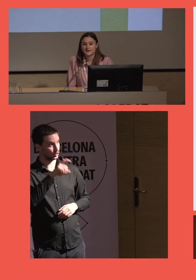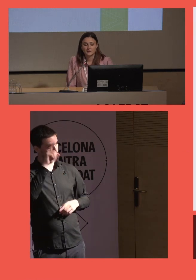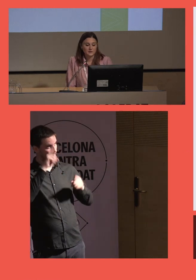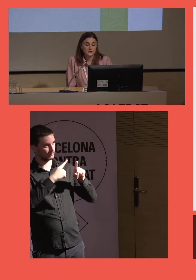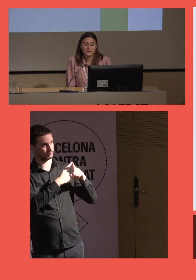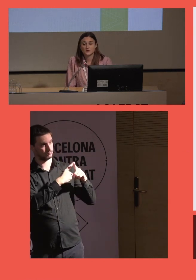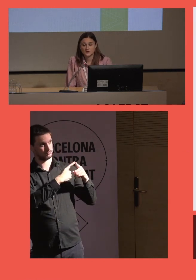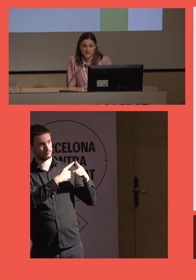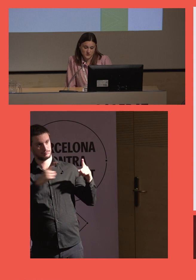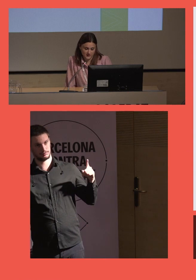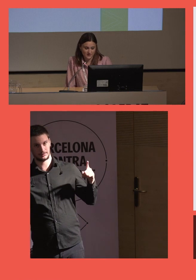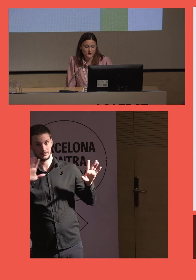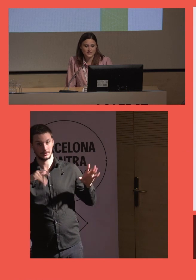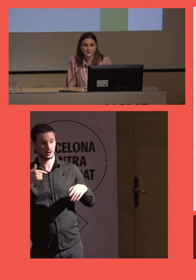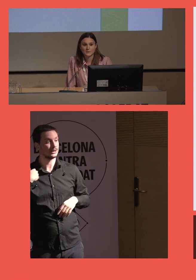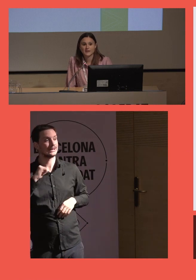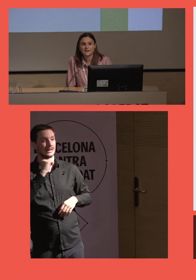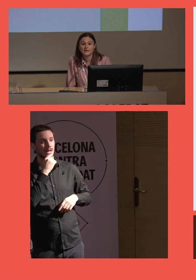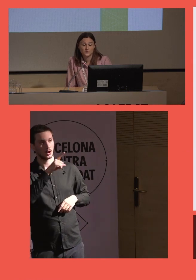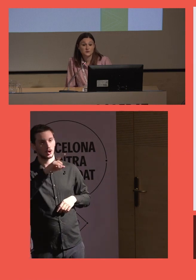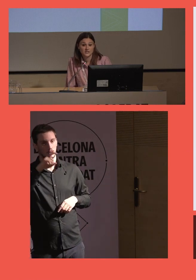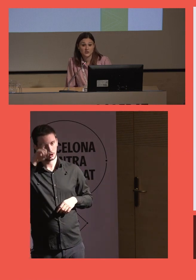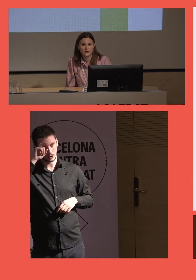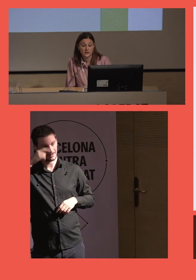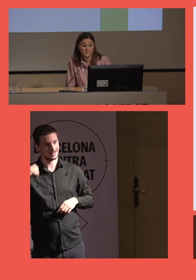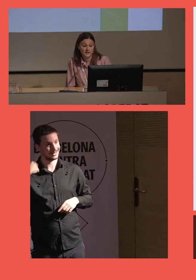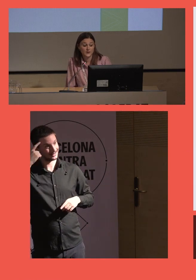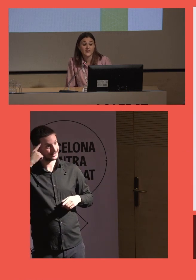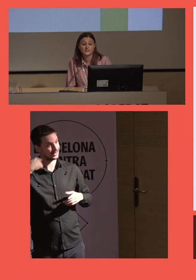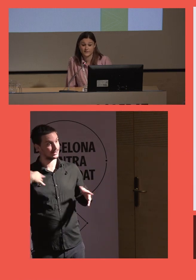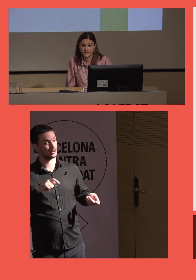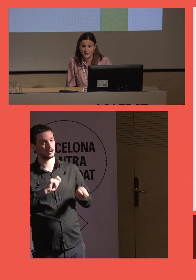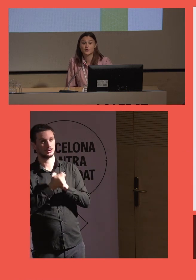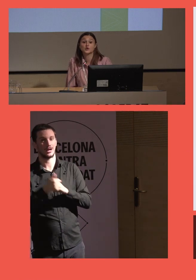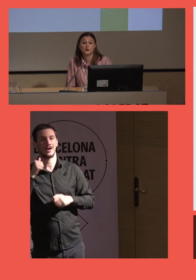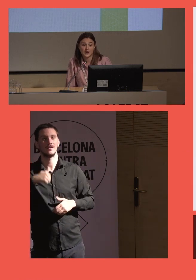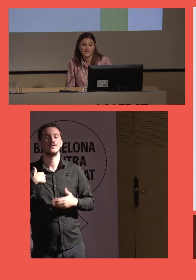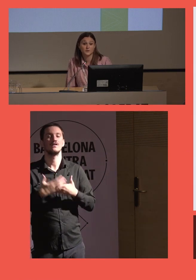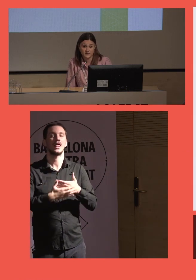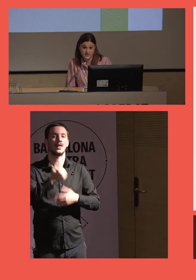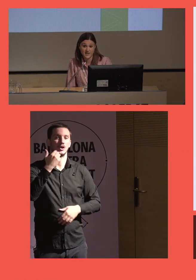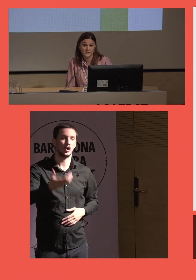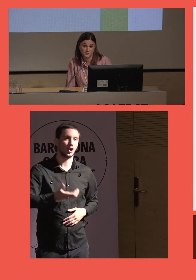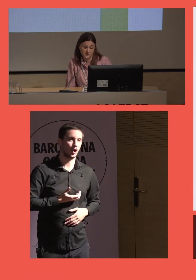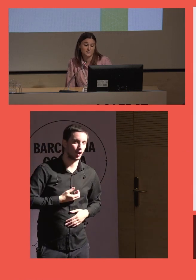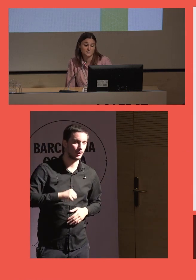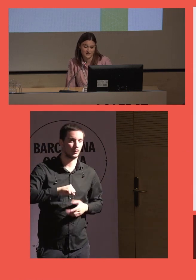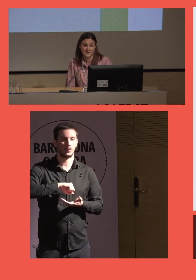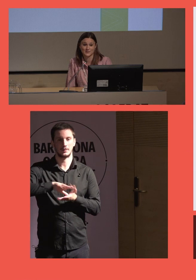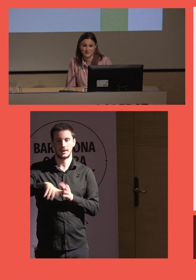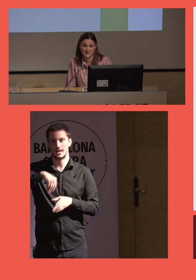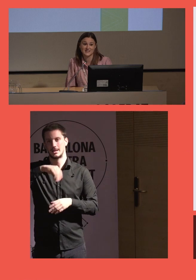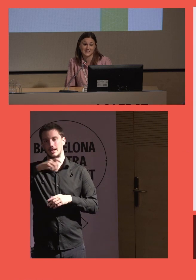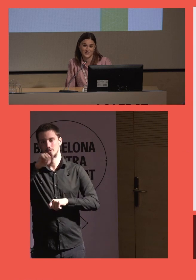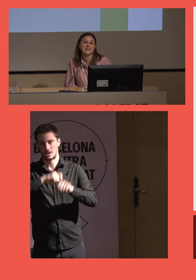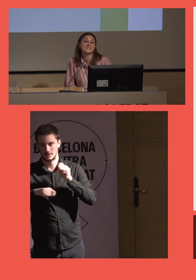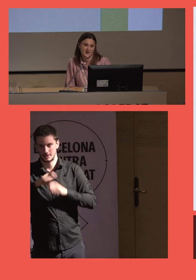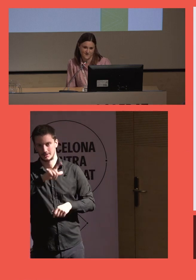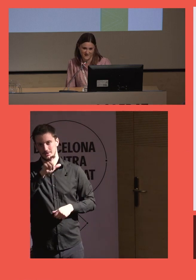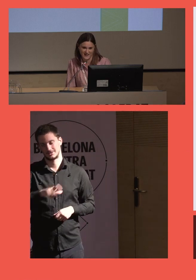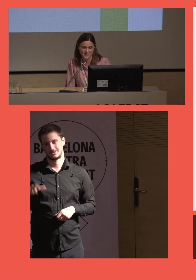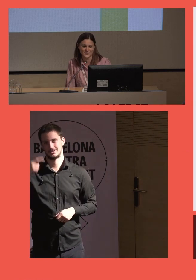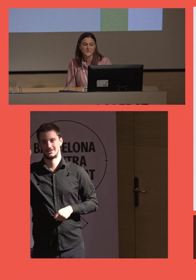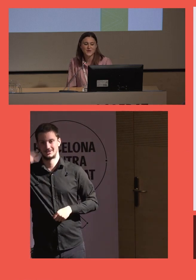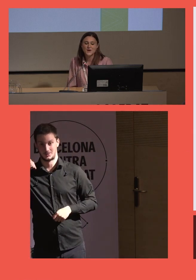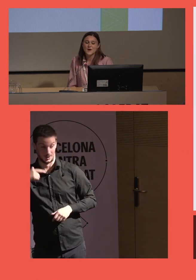nombre. Bueno, llevamos dos años quejándonos del nombre y hemos conseguido que lo cambien. Ahora es Federación Local y Provincial de Asociaciones Vecinales y Culturales de Teruel,